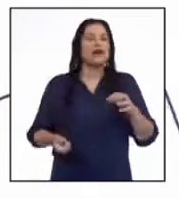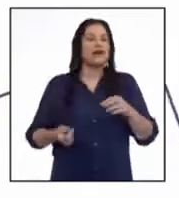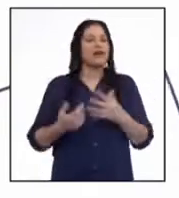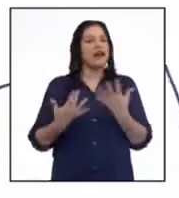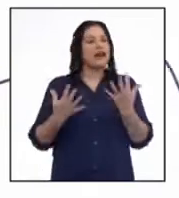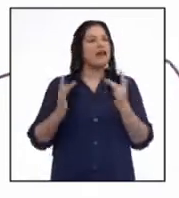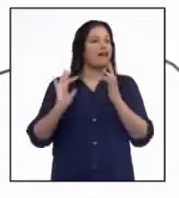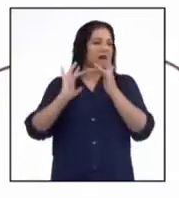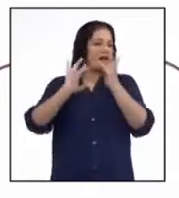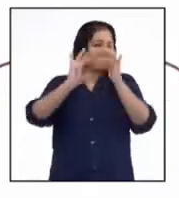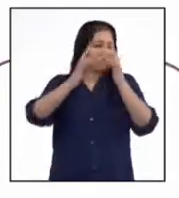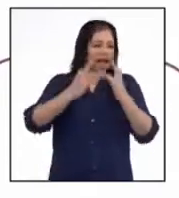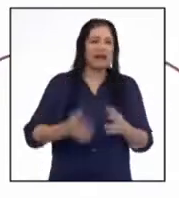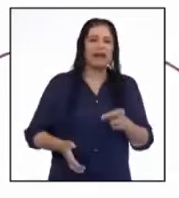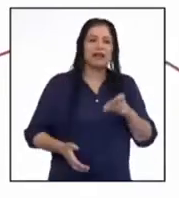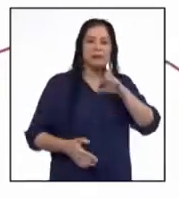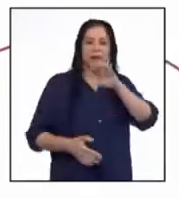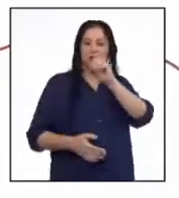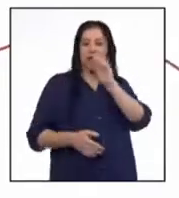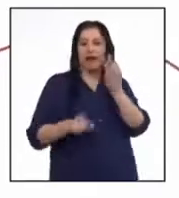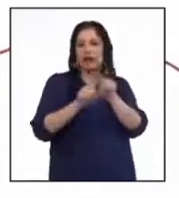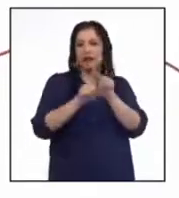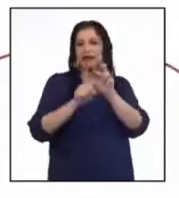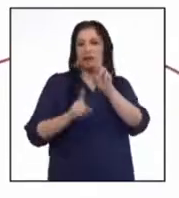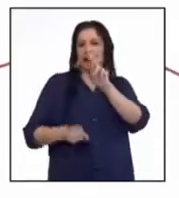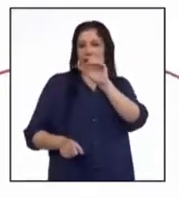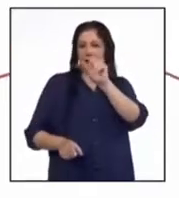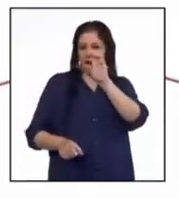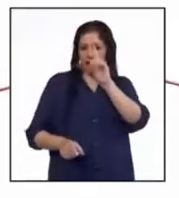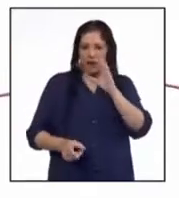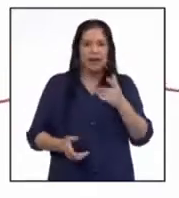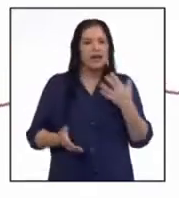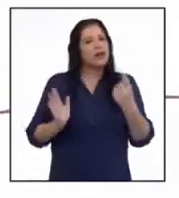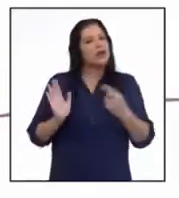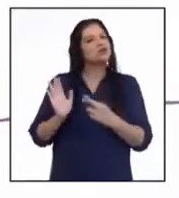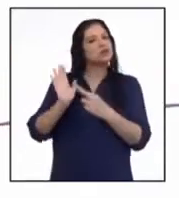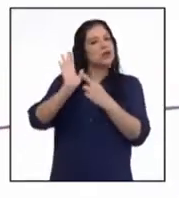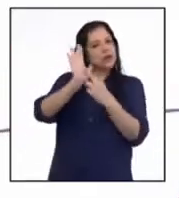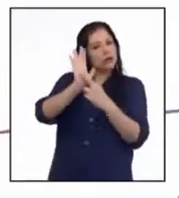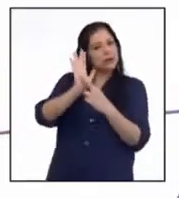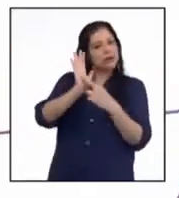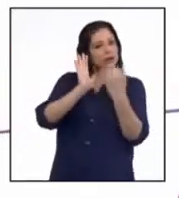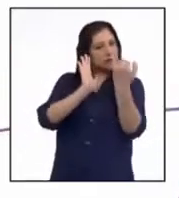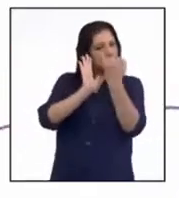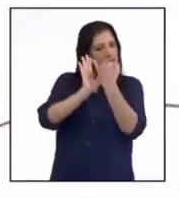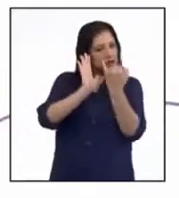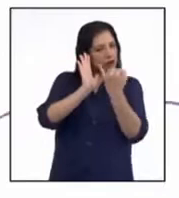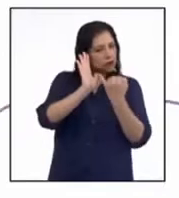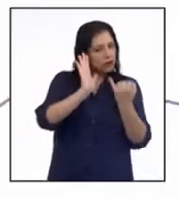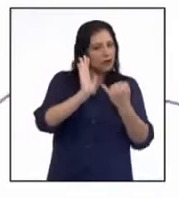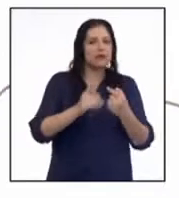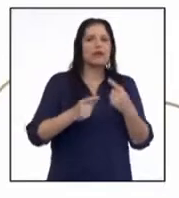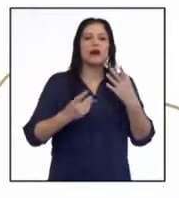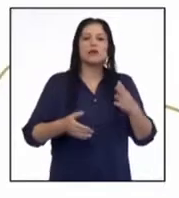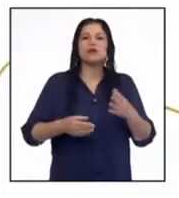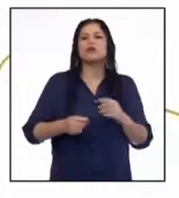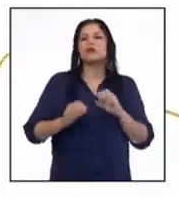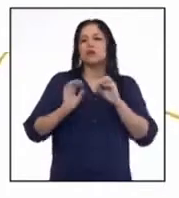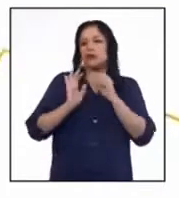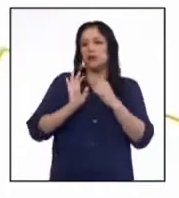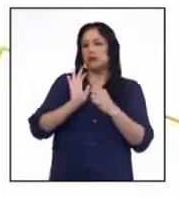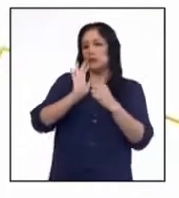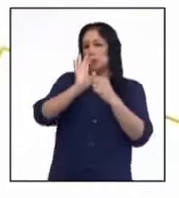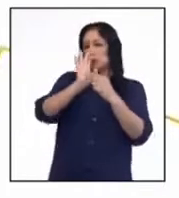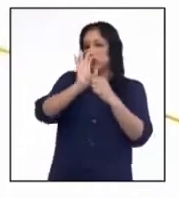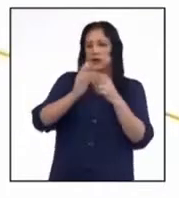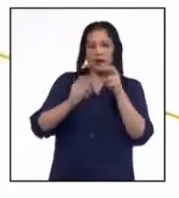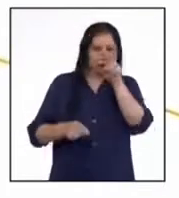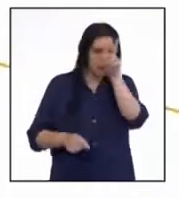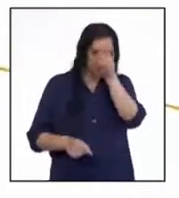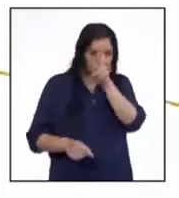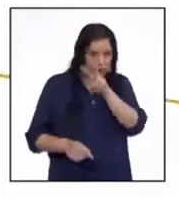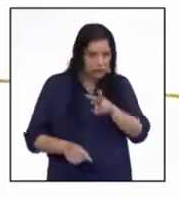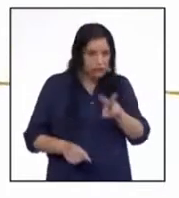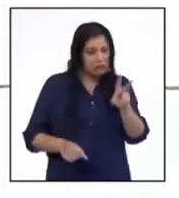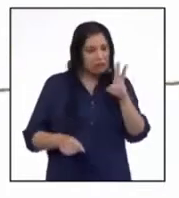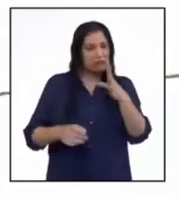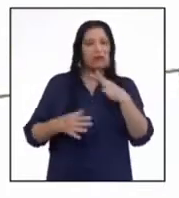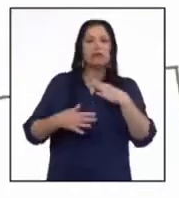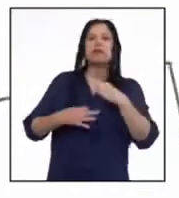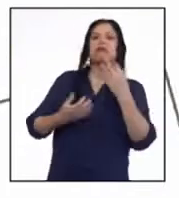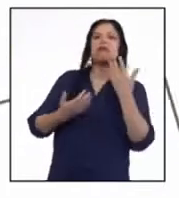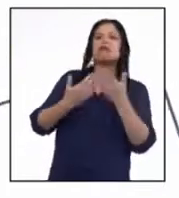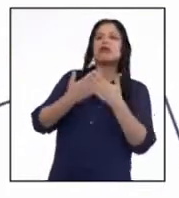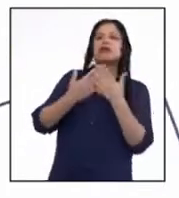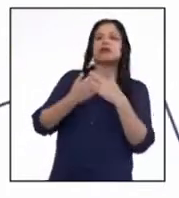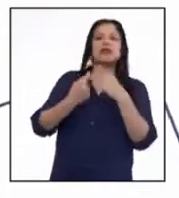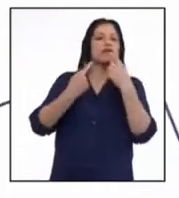red, polar y radial. Es una representación gráfica en donde se proyectan de manera visual y atractiva